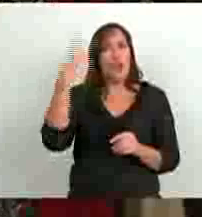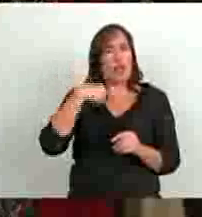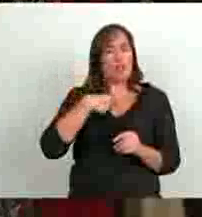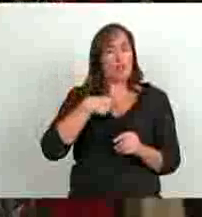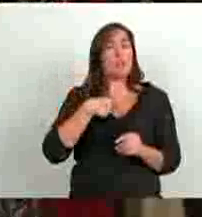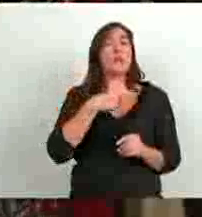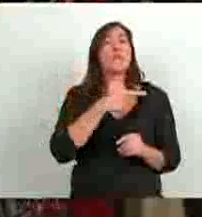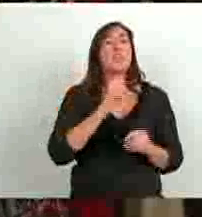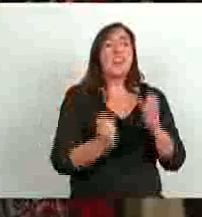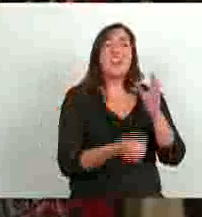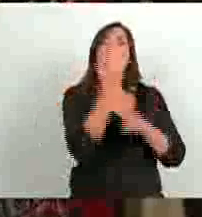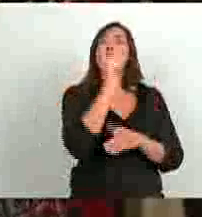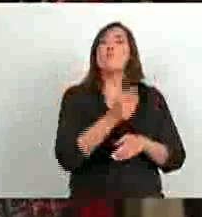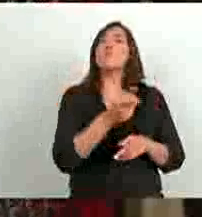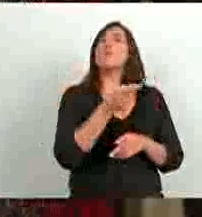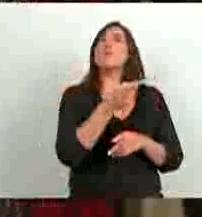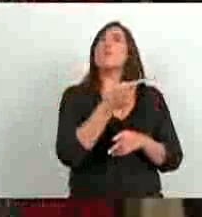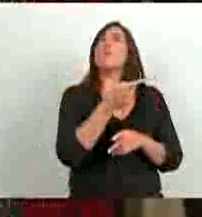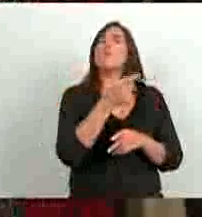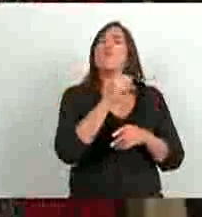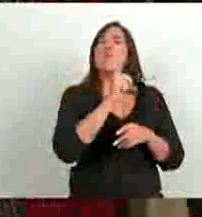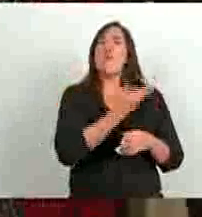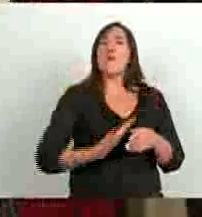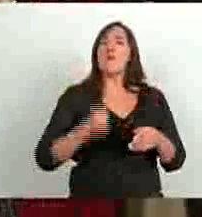gobierno de la Alianza, si mal no recuerdo, fue sancionado,